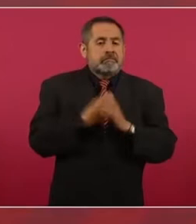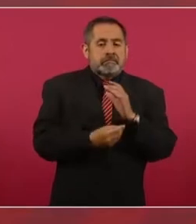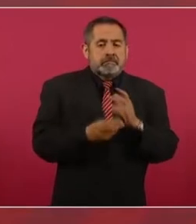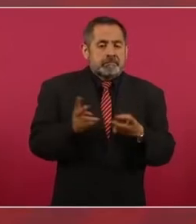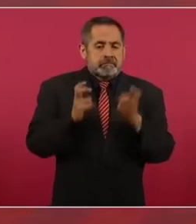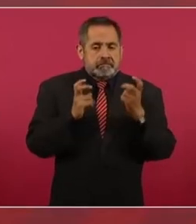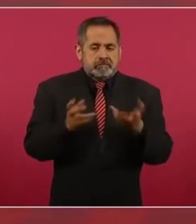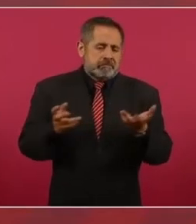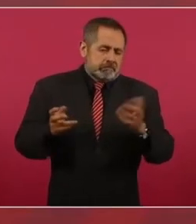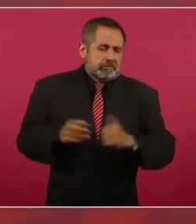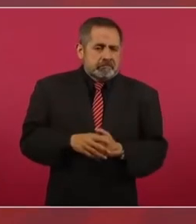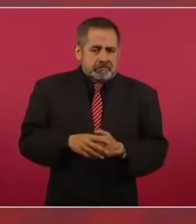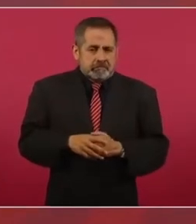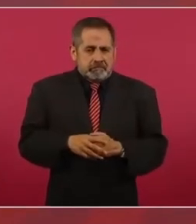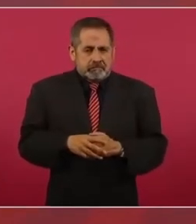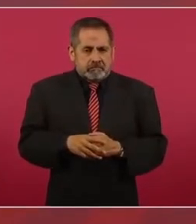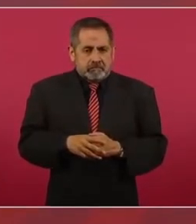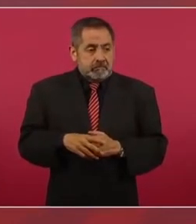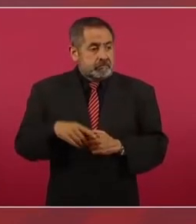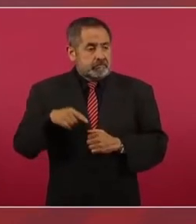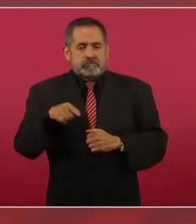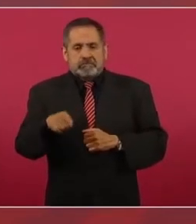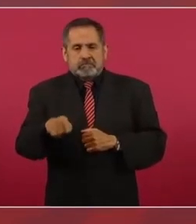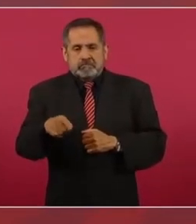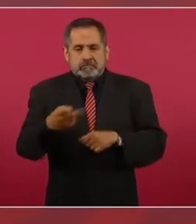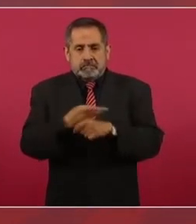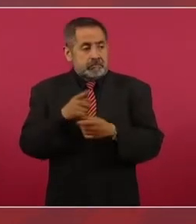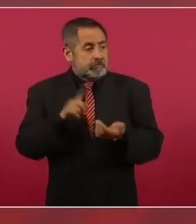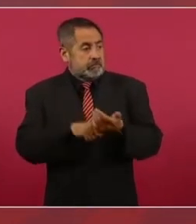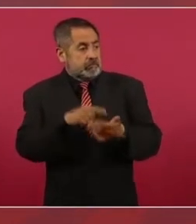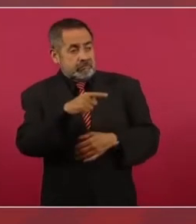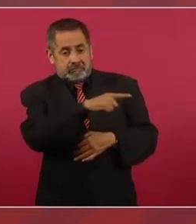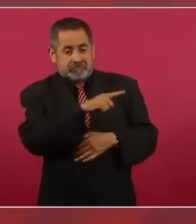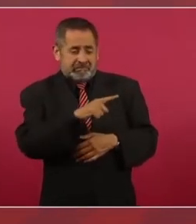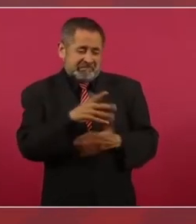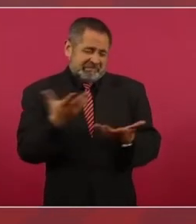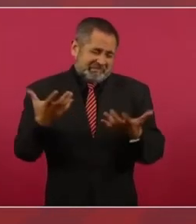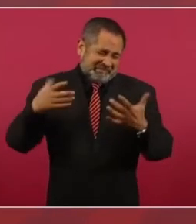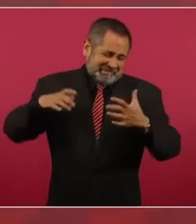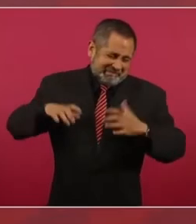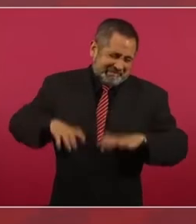Los grandes ladrones ni siquiera perdían su respetabilidad.